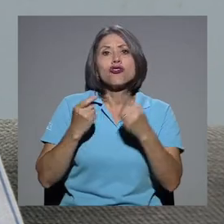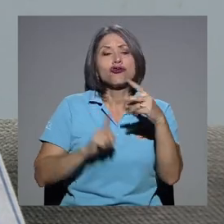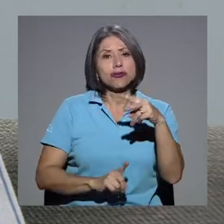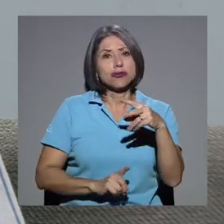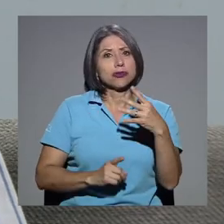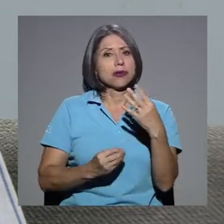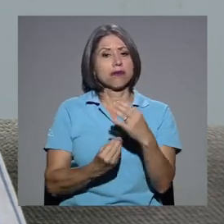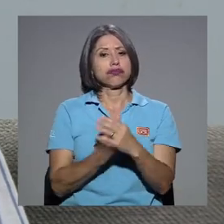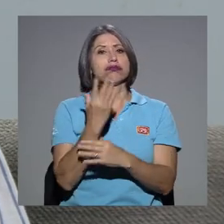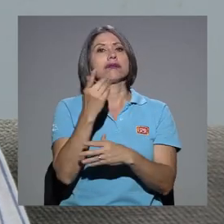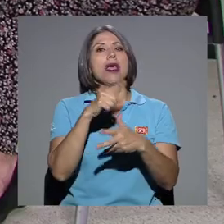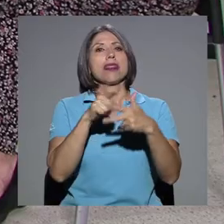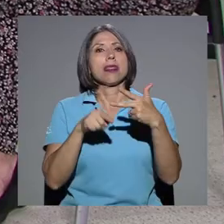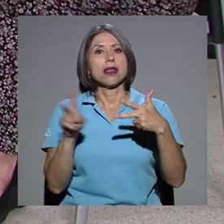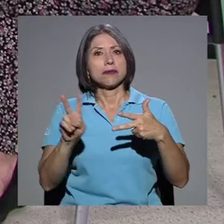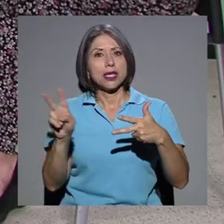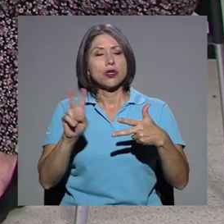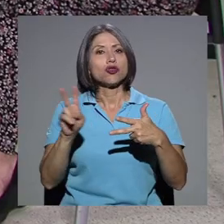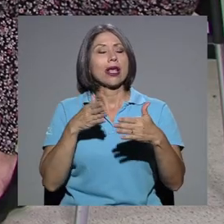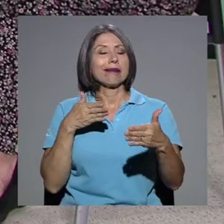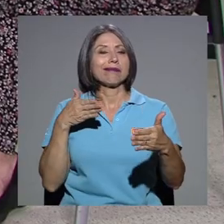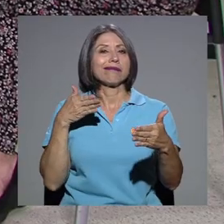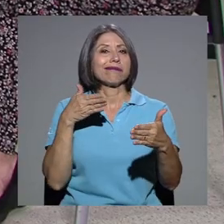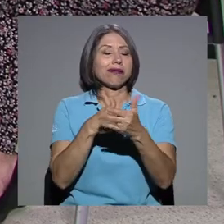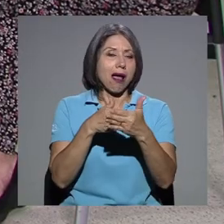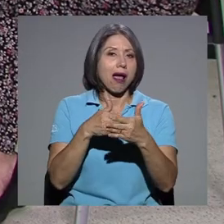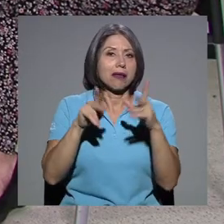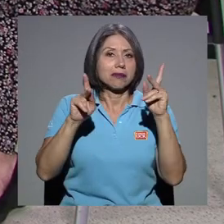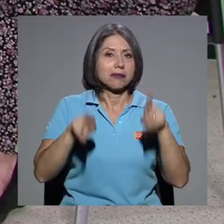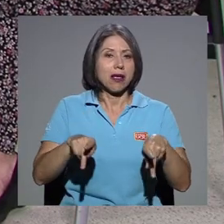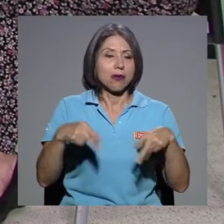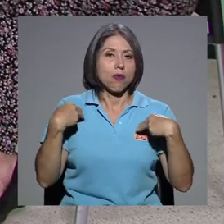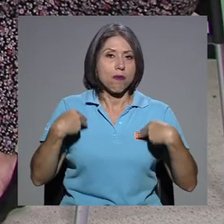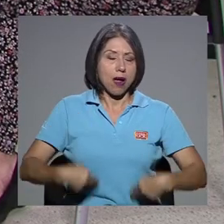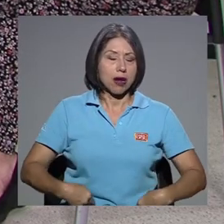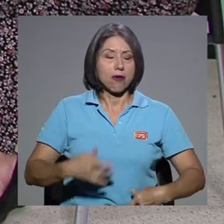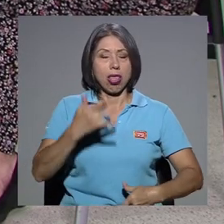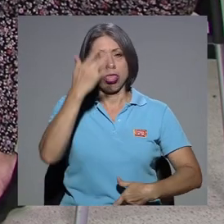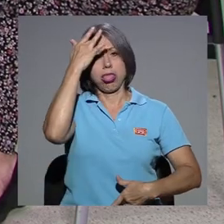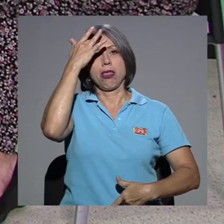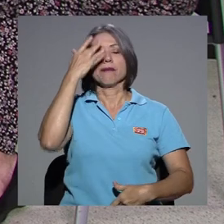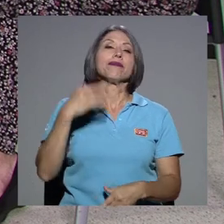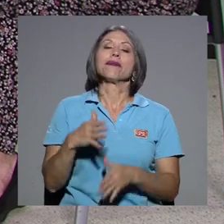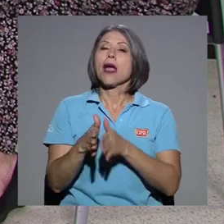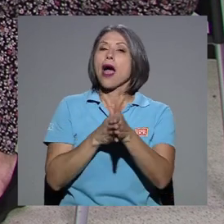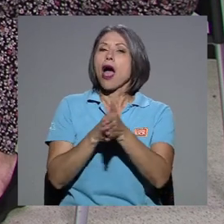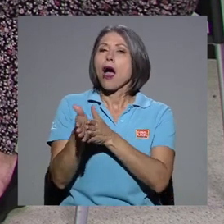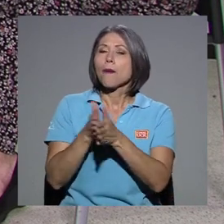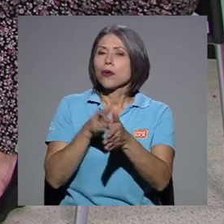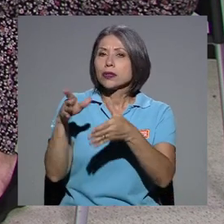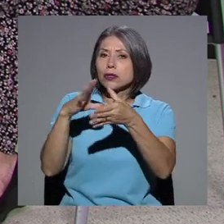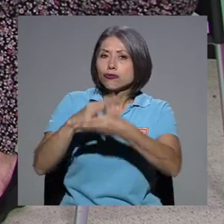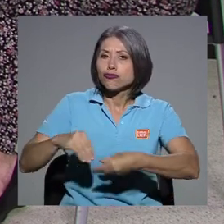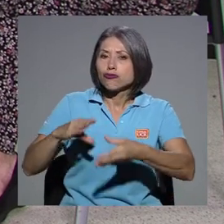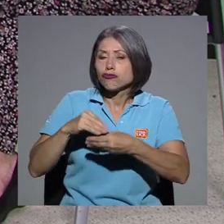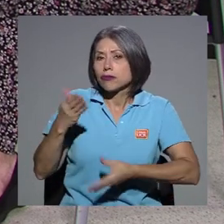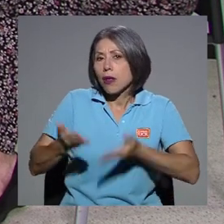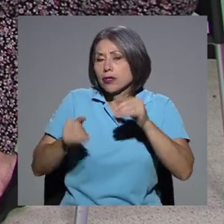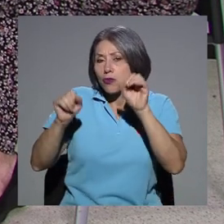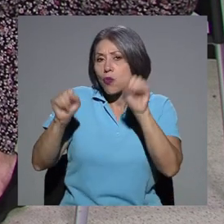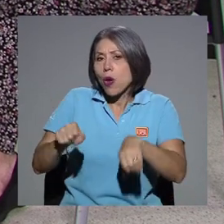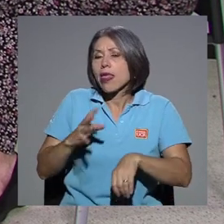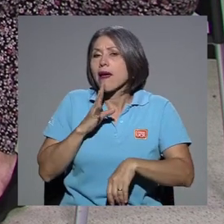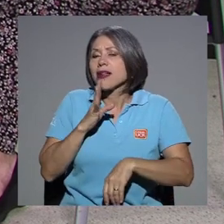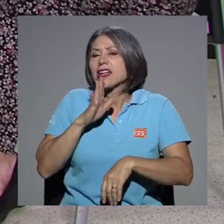una amenaza a la salud del ser humano. Aprovechando entonces este comentario, doctora, tal vez nos pueda hablar un poco también, ¿qué son